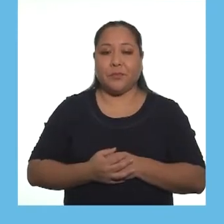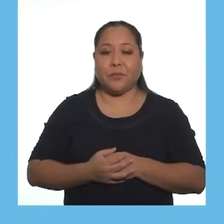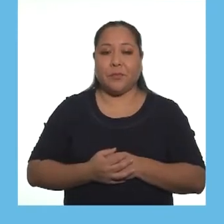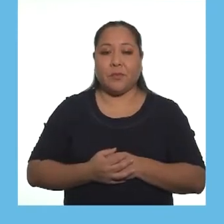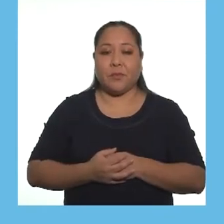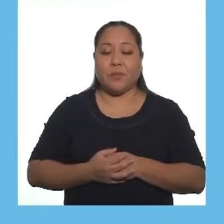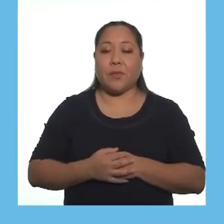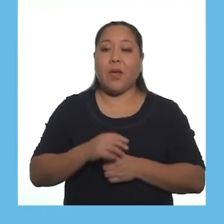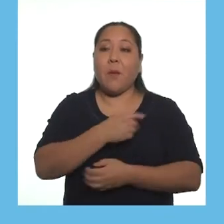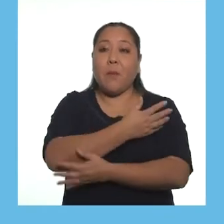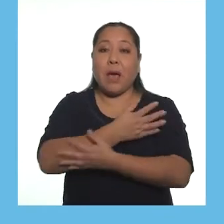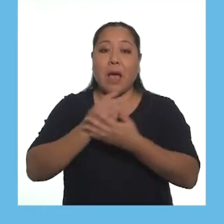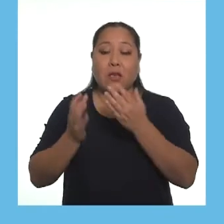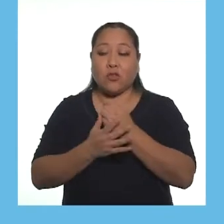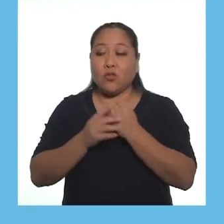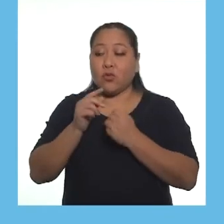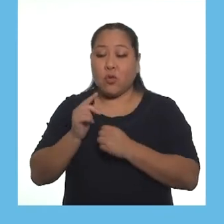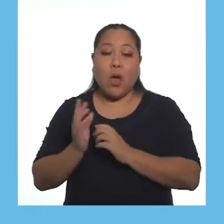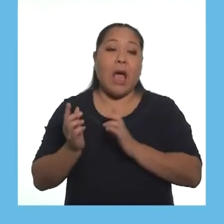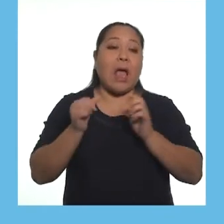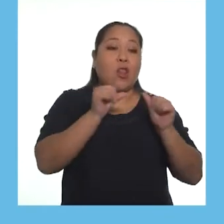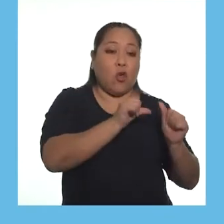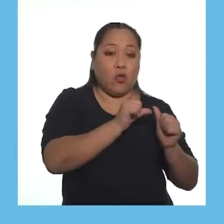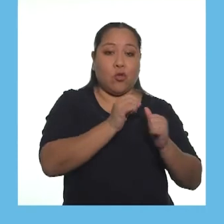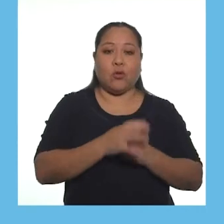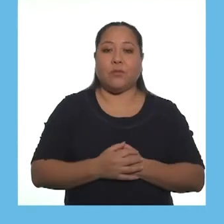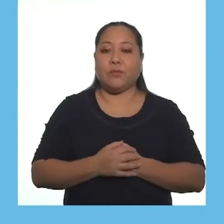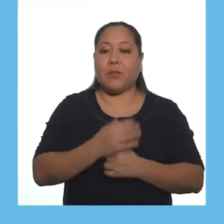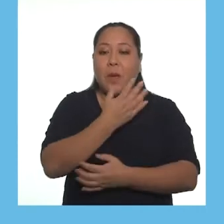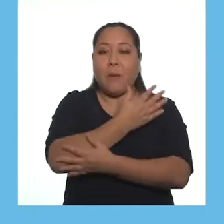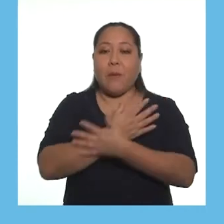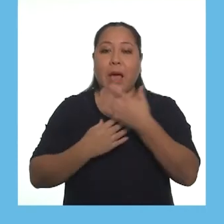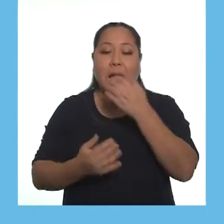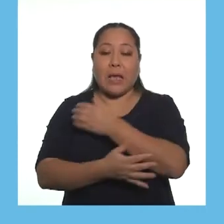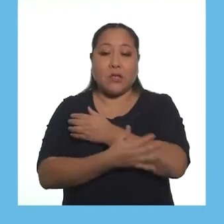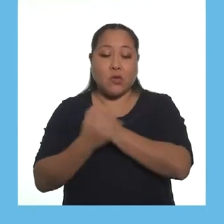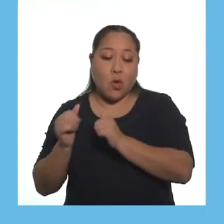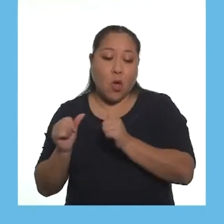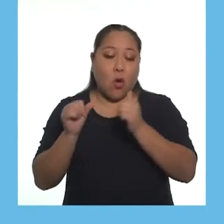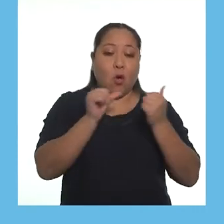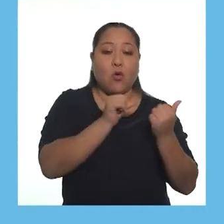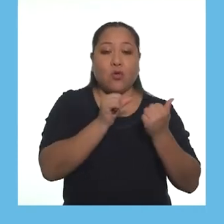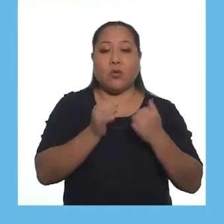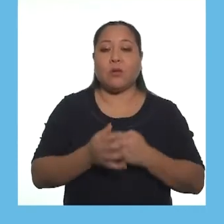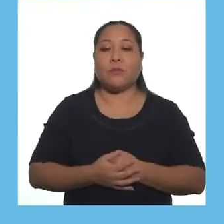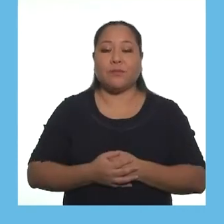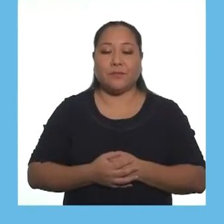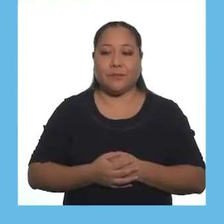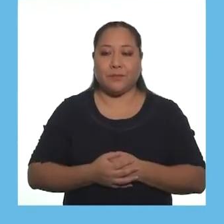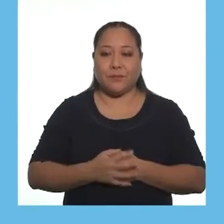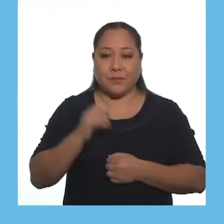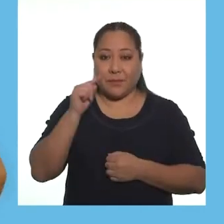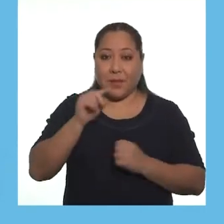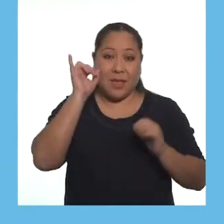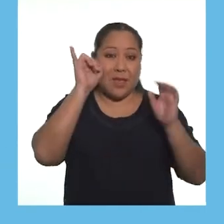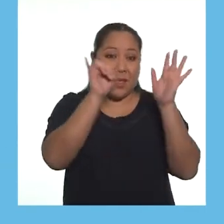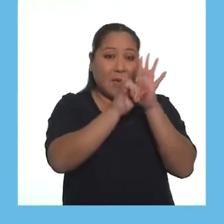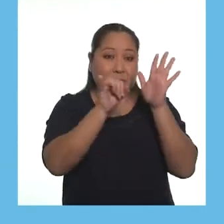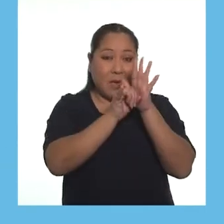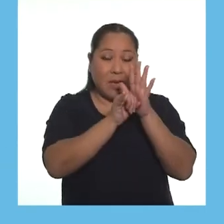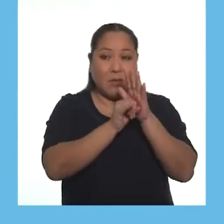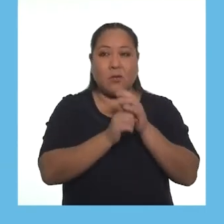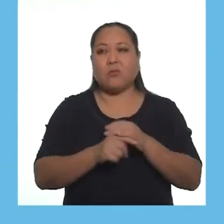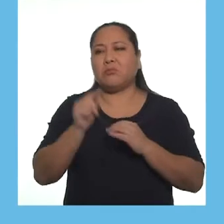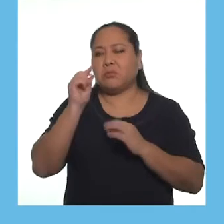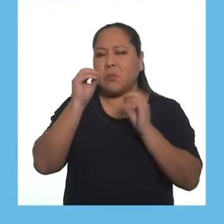brazos al otro lado brazos al otro lado Con